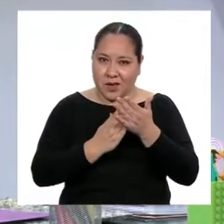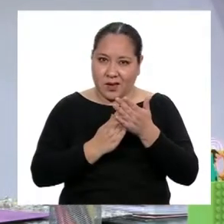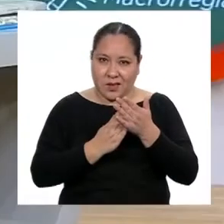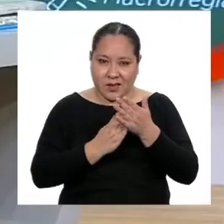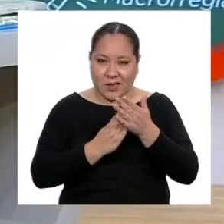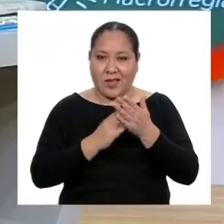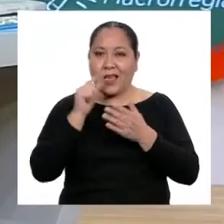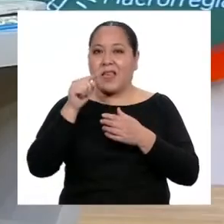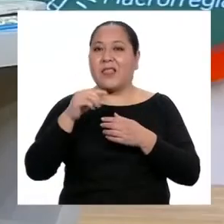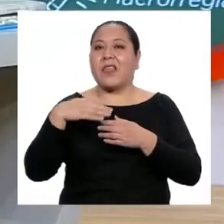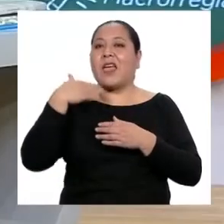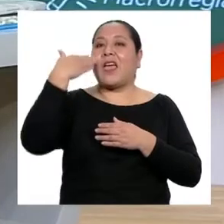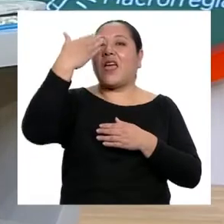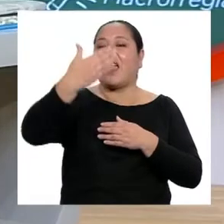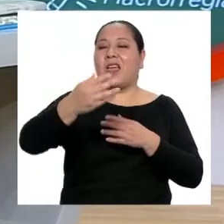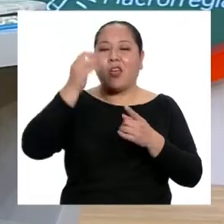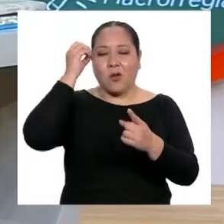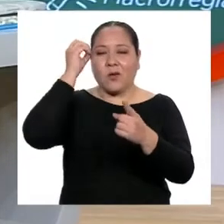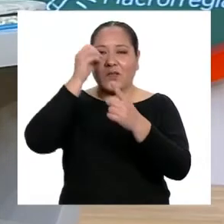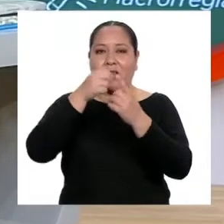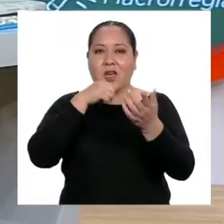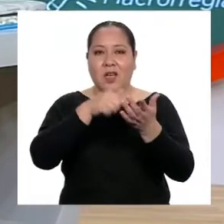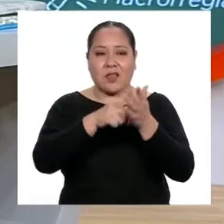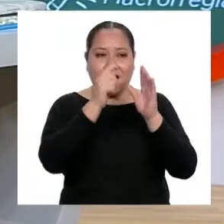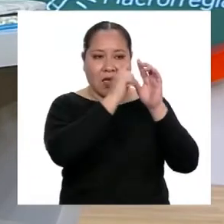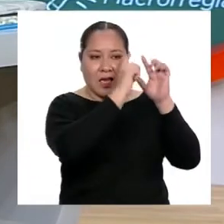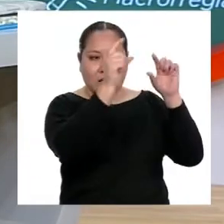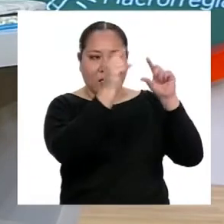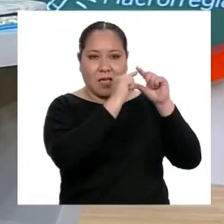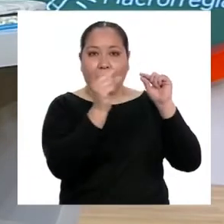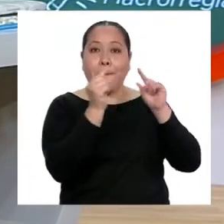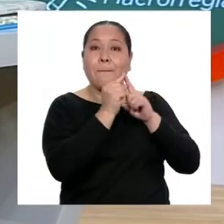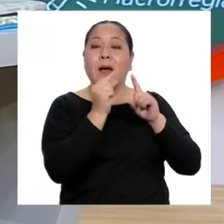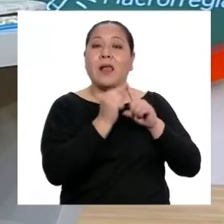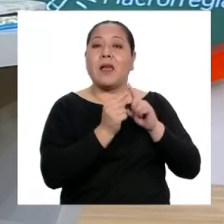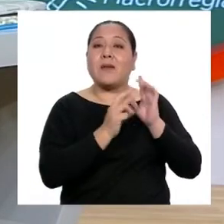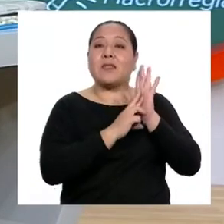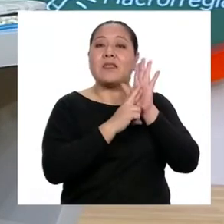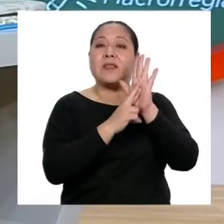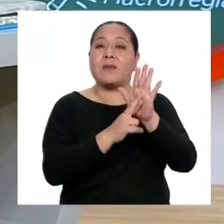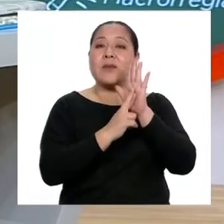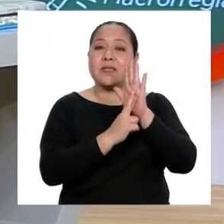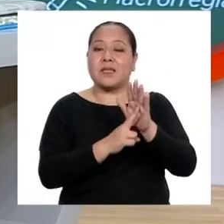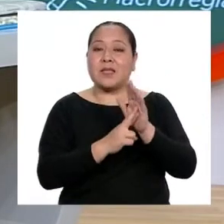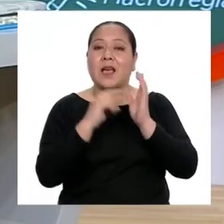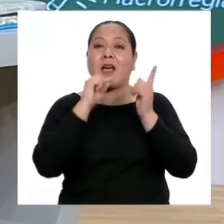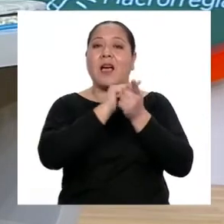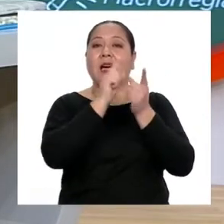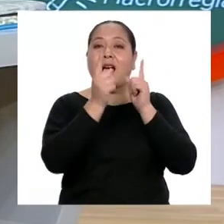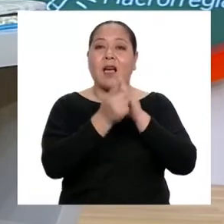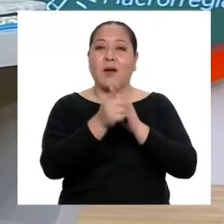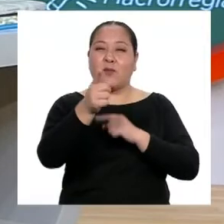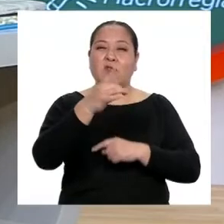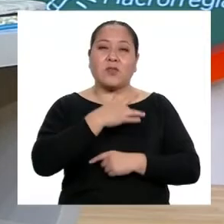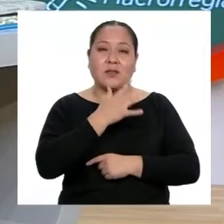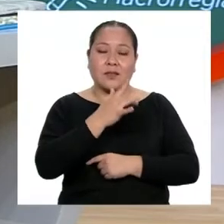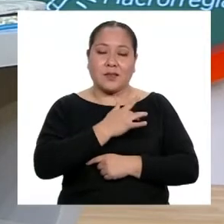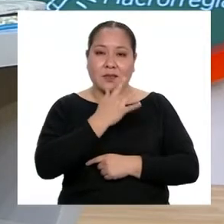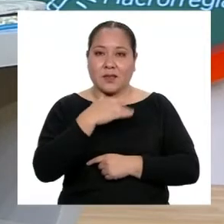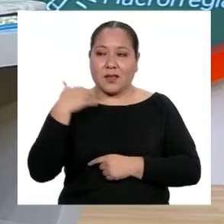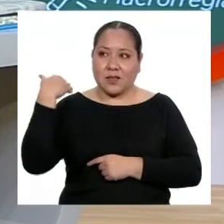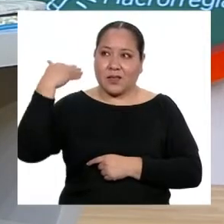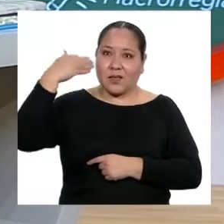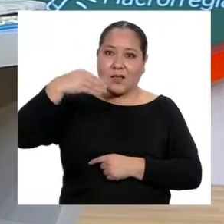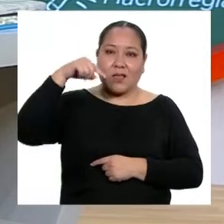cambios que han experimentado en